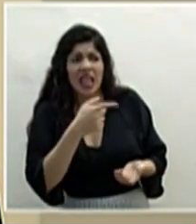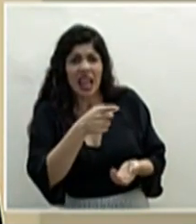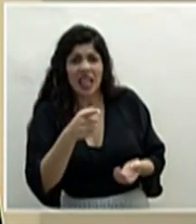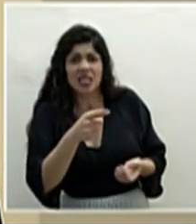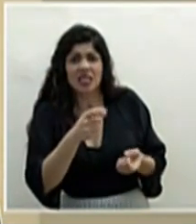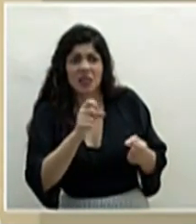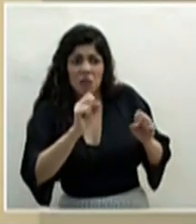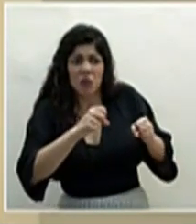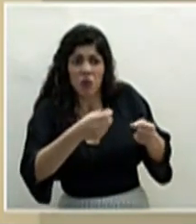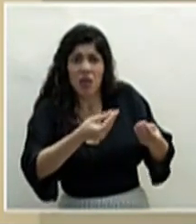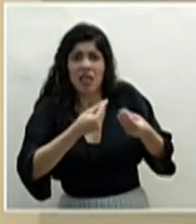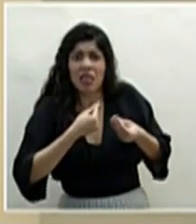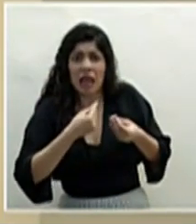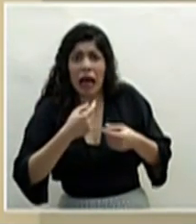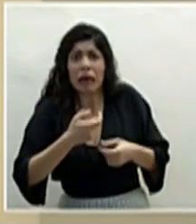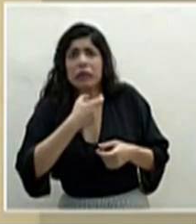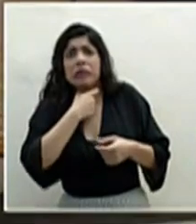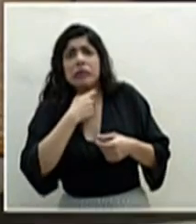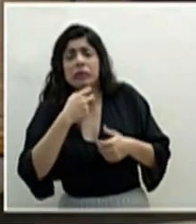podría llevar a una crisis?